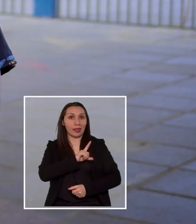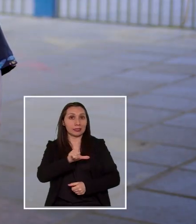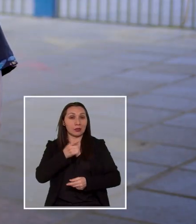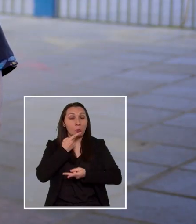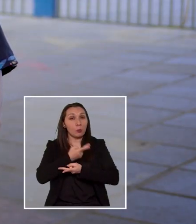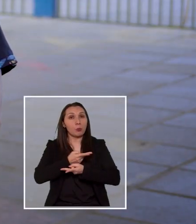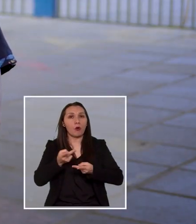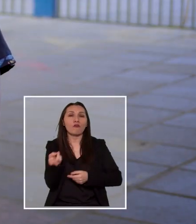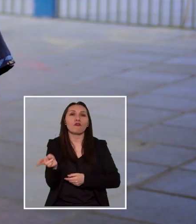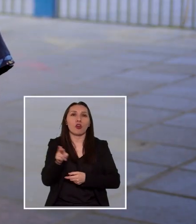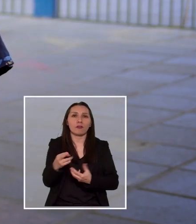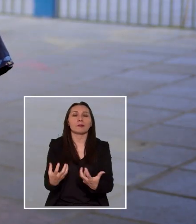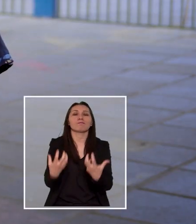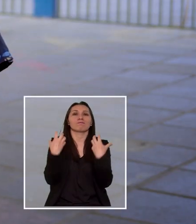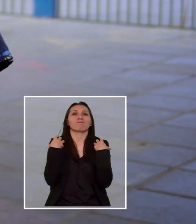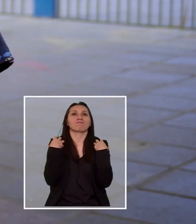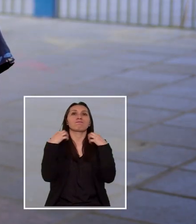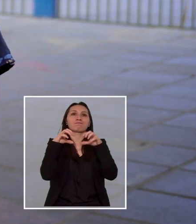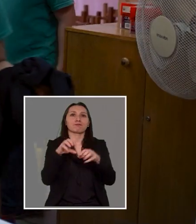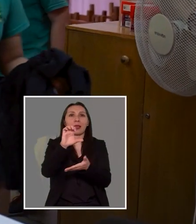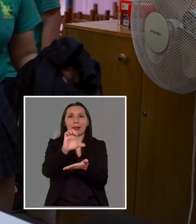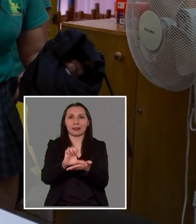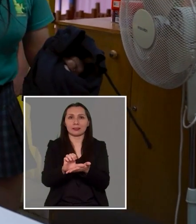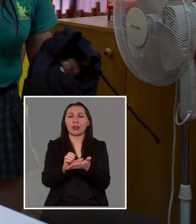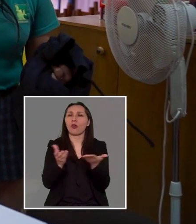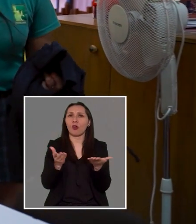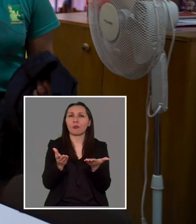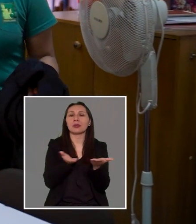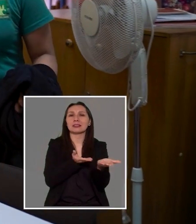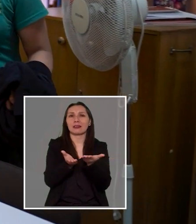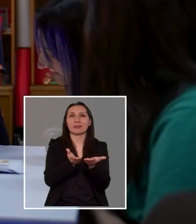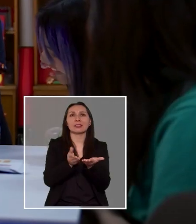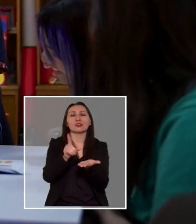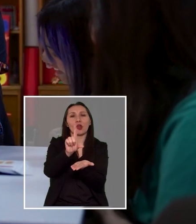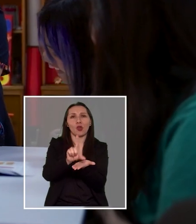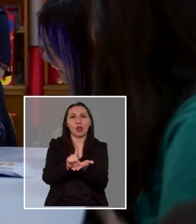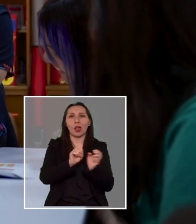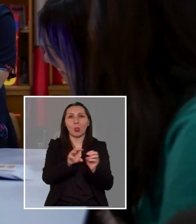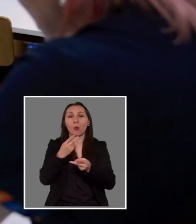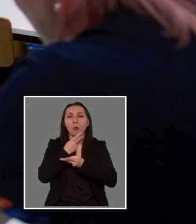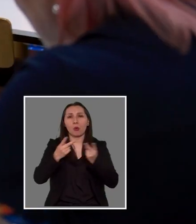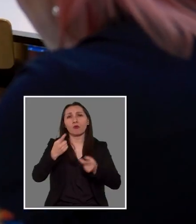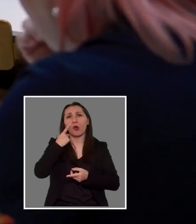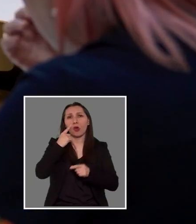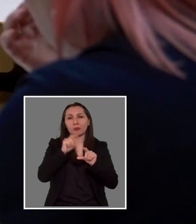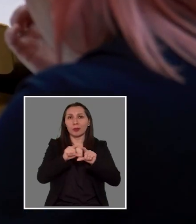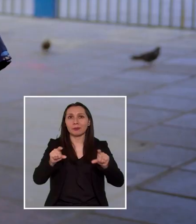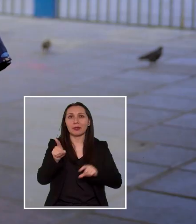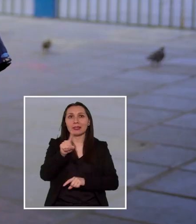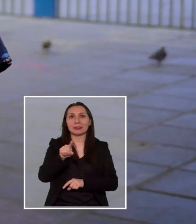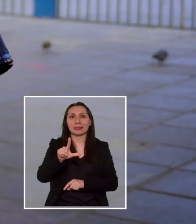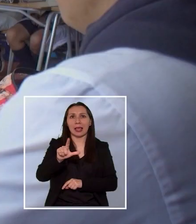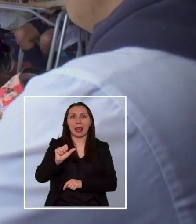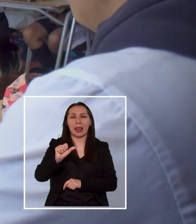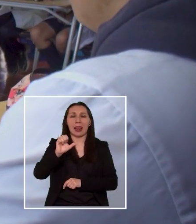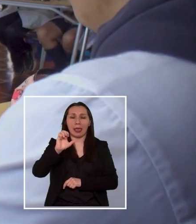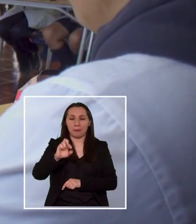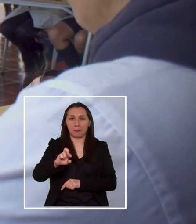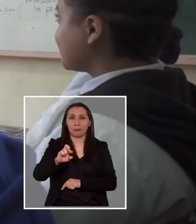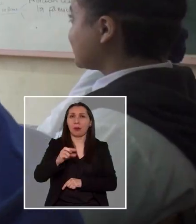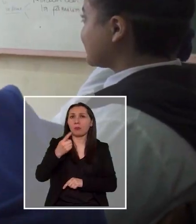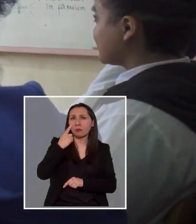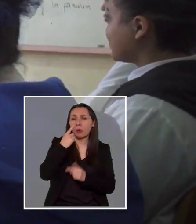escuelas y liceos públicos vuelven a la administración del Estado por medio de los servicios locales de educación pública, conocidos como los SLEP.